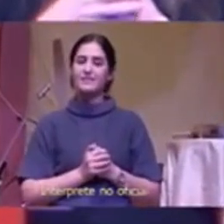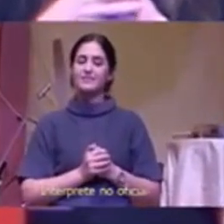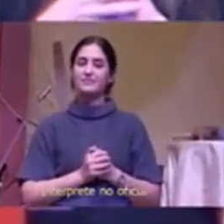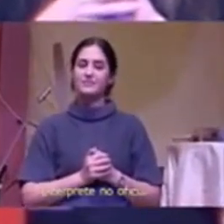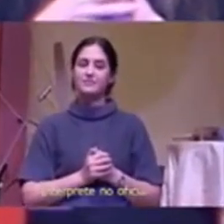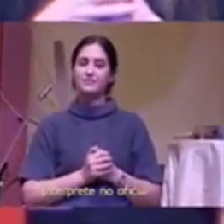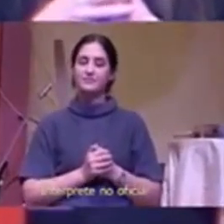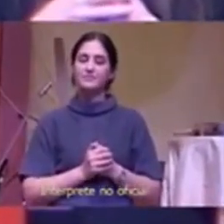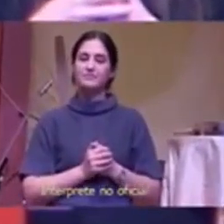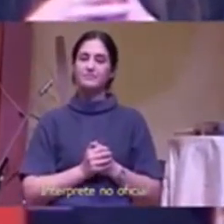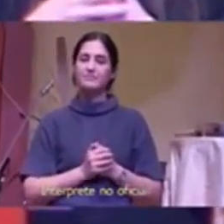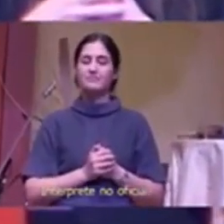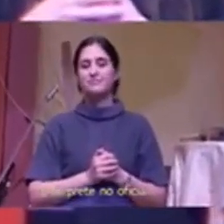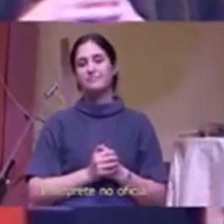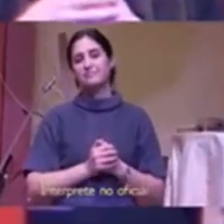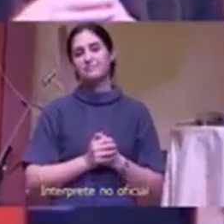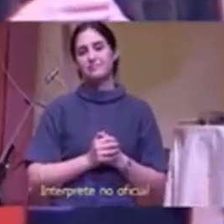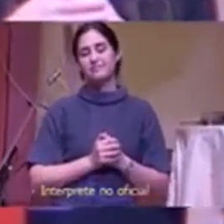digo?